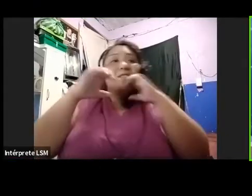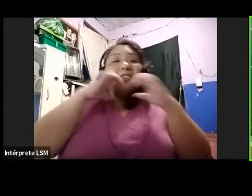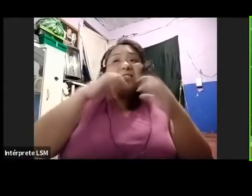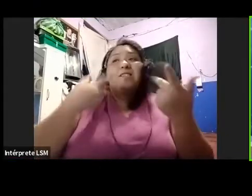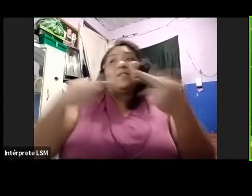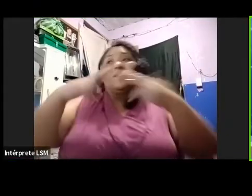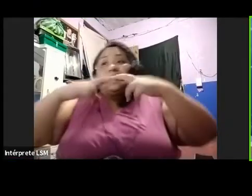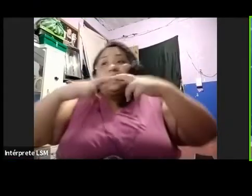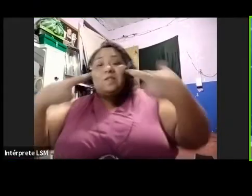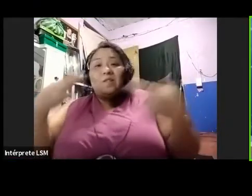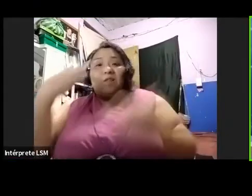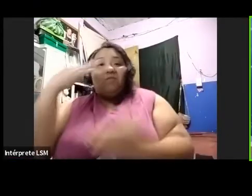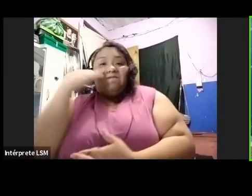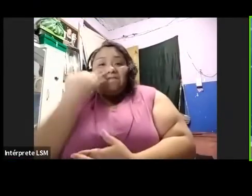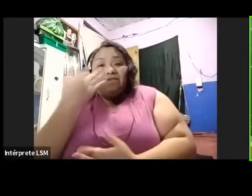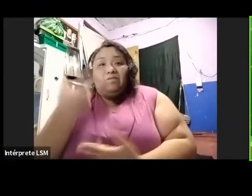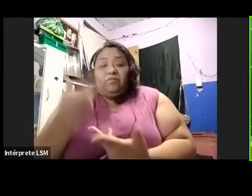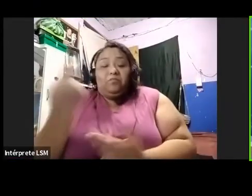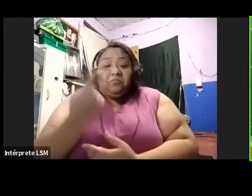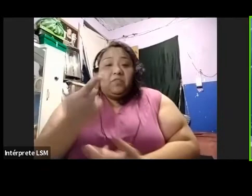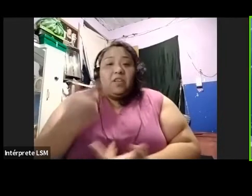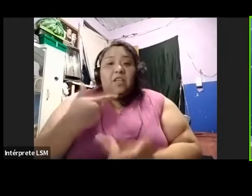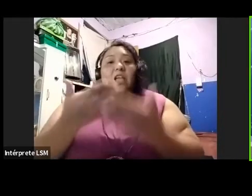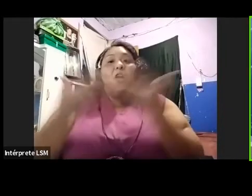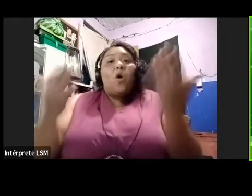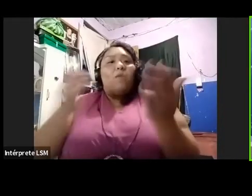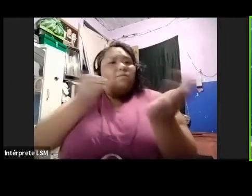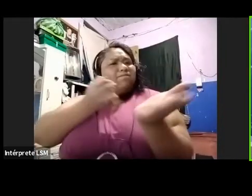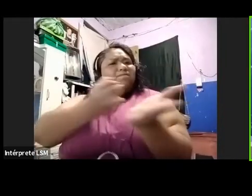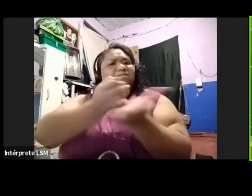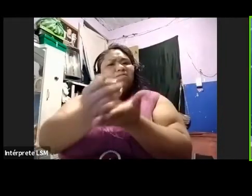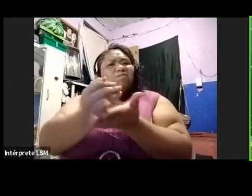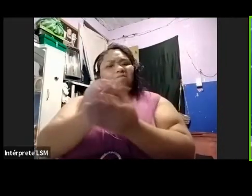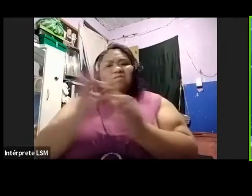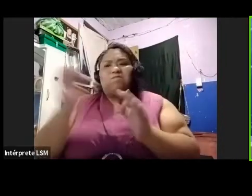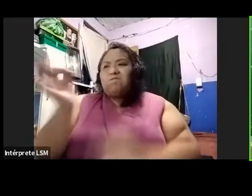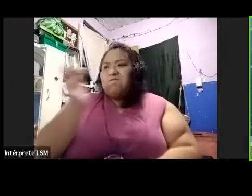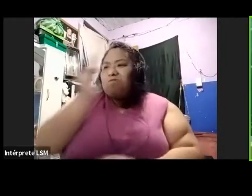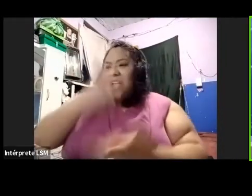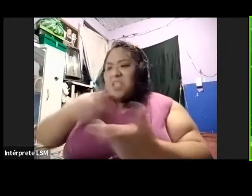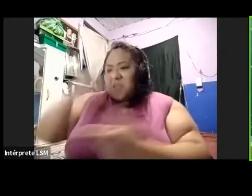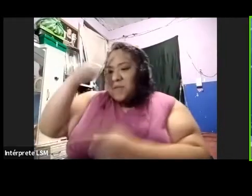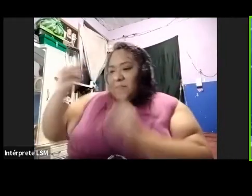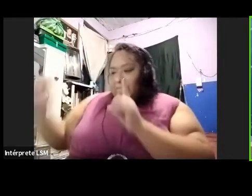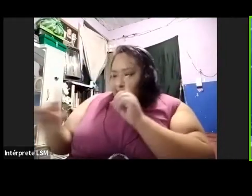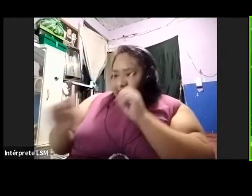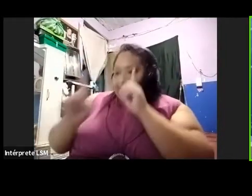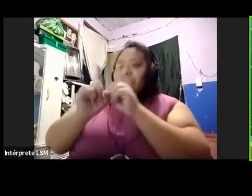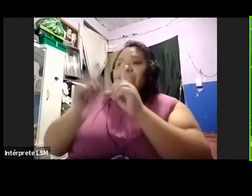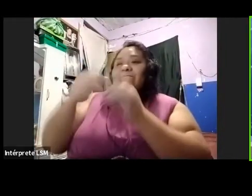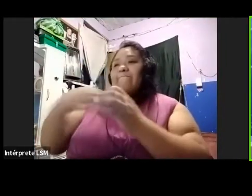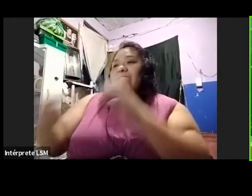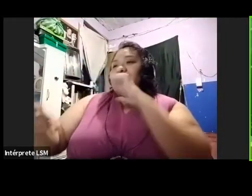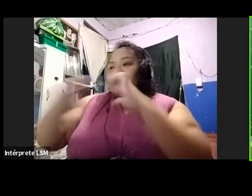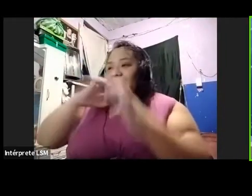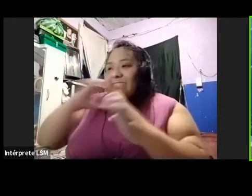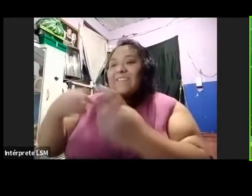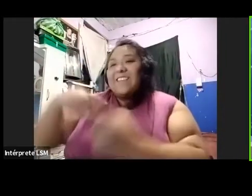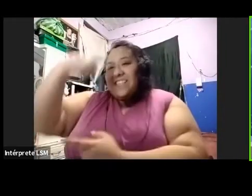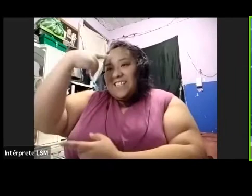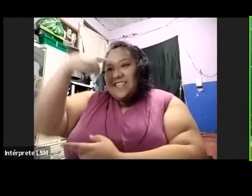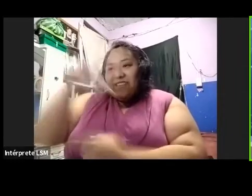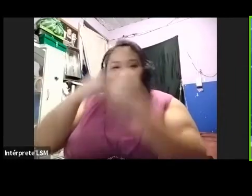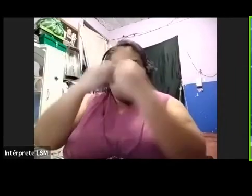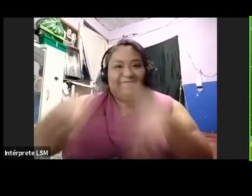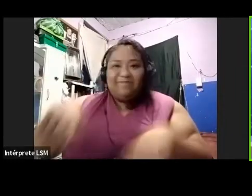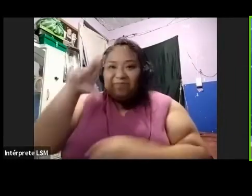entonces pues bueno, decidimos justamente acercarnos y acercarlos, estar en contacto y no perdernos y por eso es que en esta